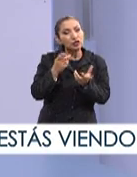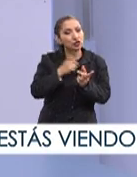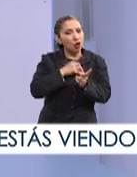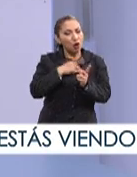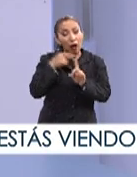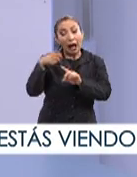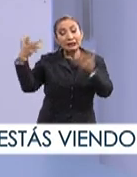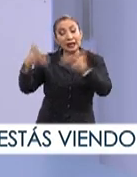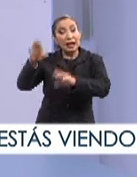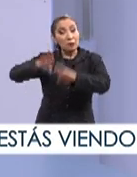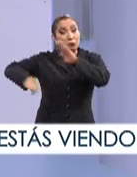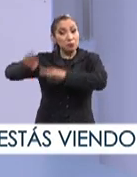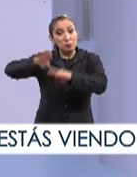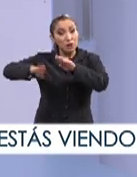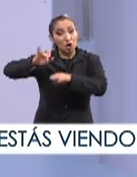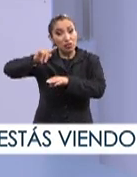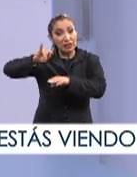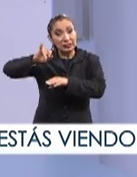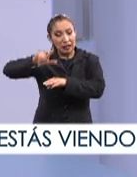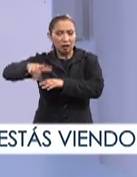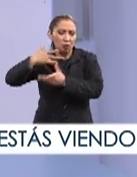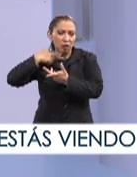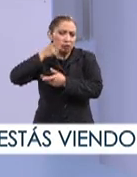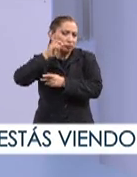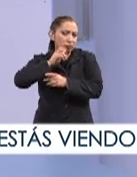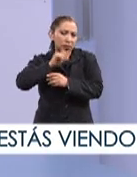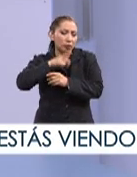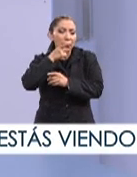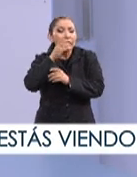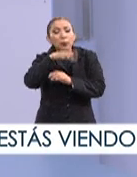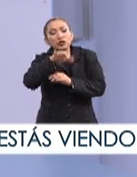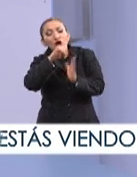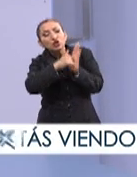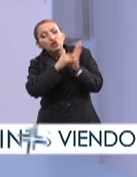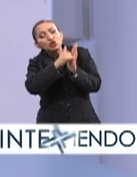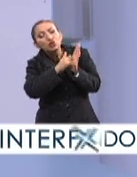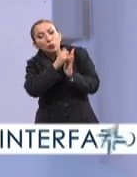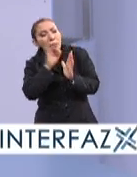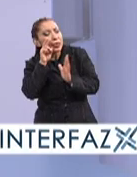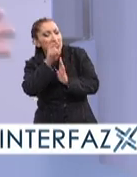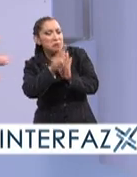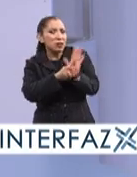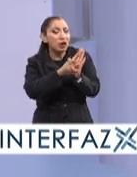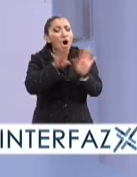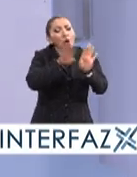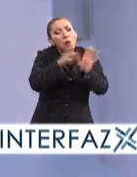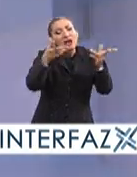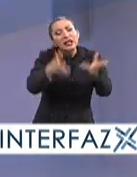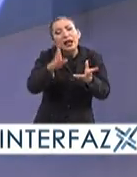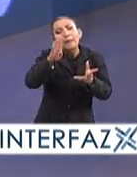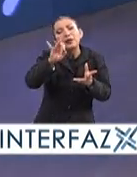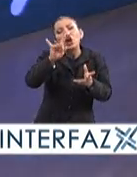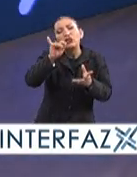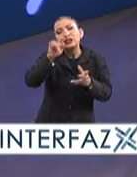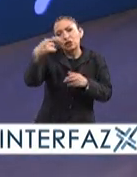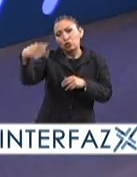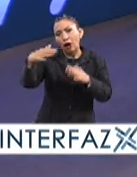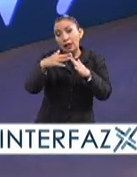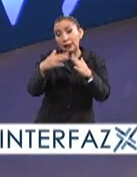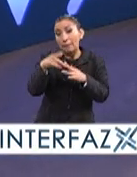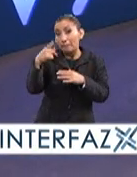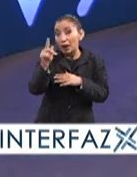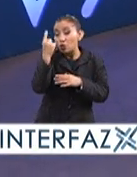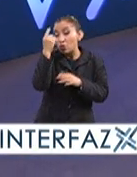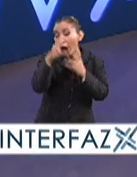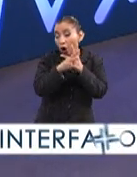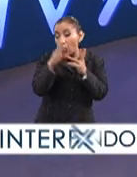solo producir biodiesel, eso siempre en las charlas lo digo, ¿no? Alguien puede buscar en YouTube y puede encontrar videos de cómo hacer biodiesel en su casa. Pero una de las